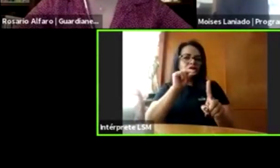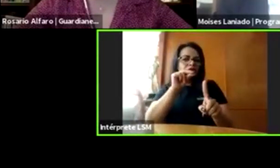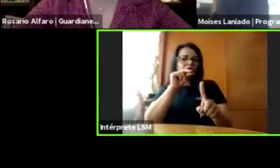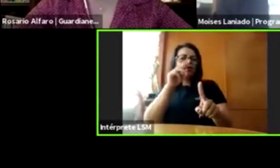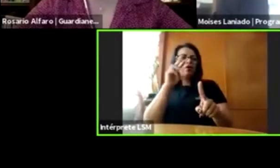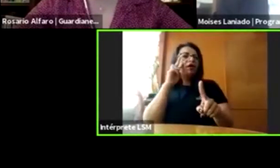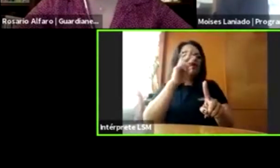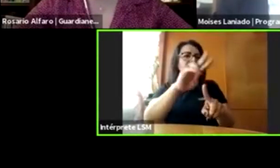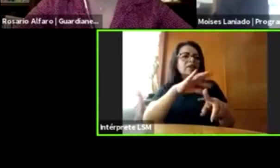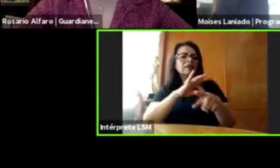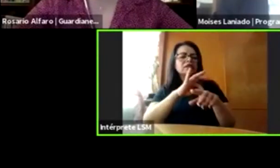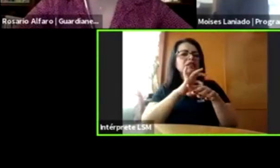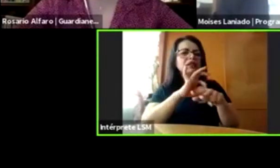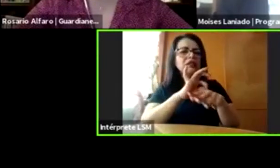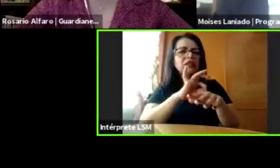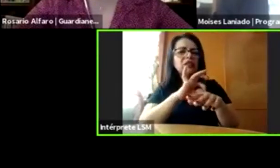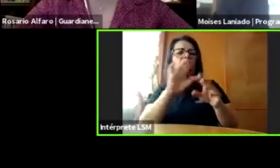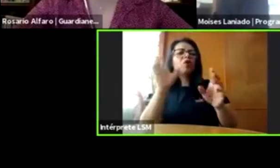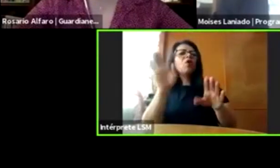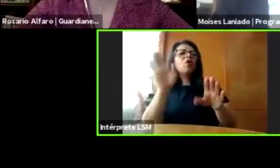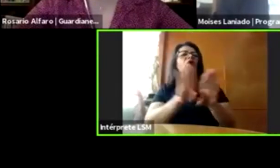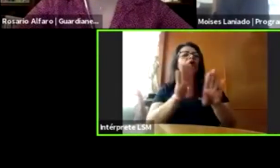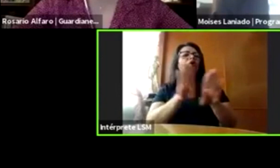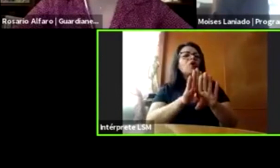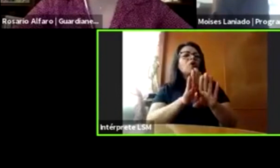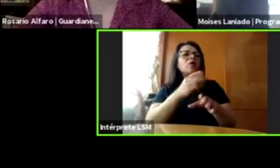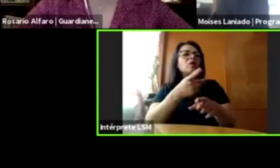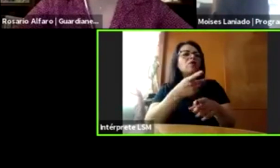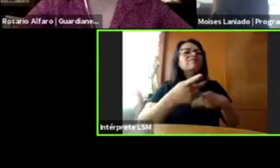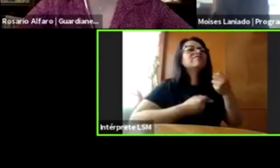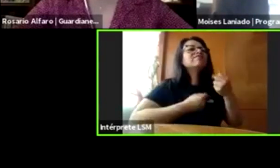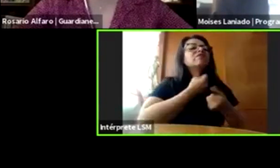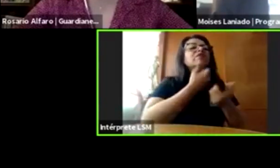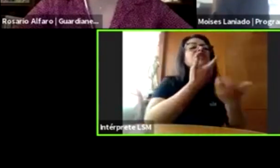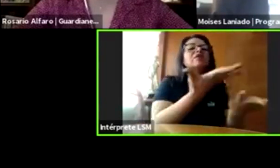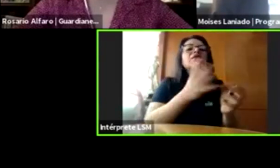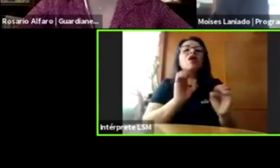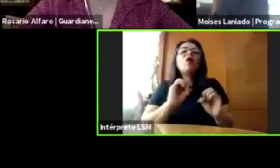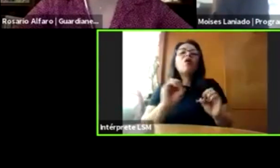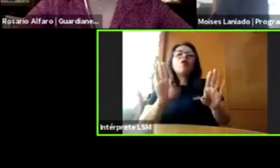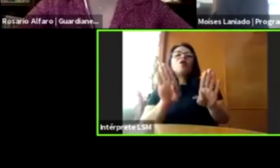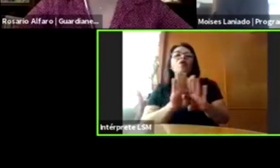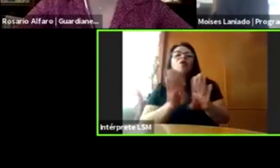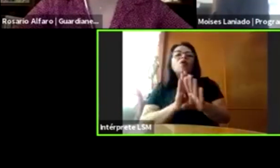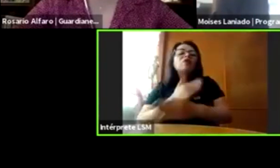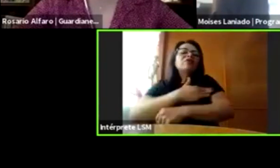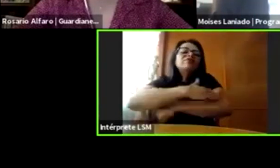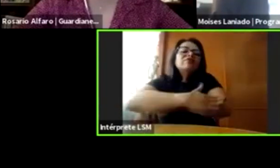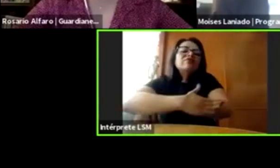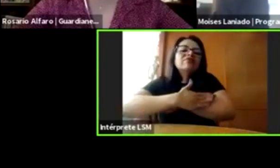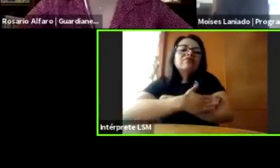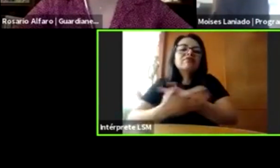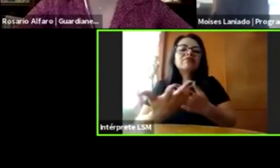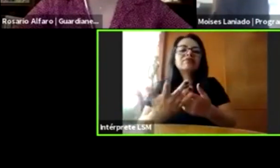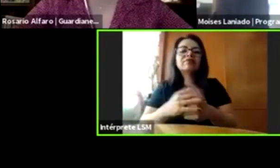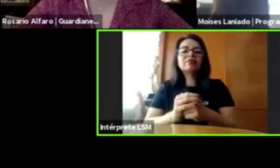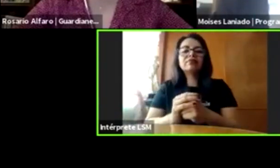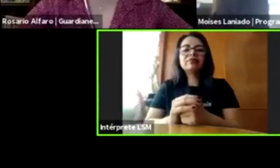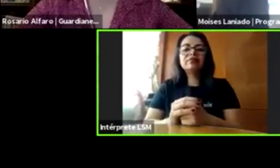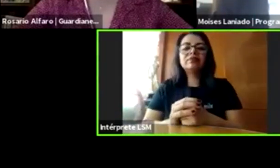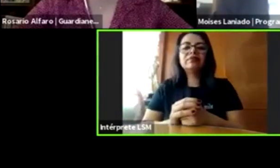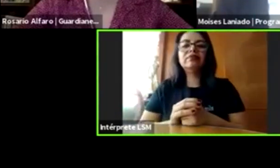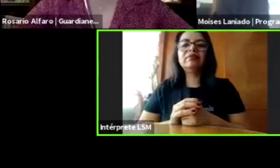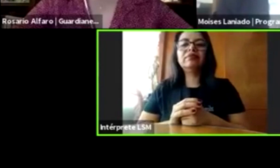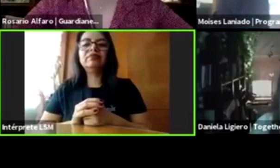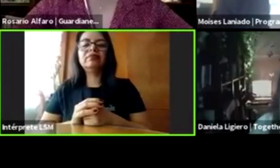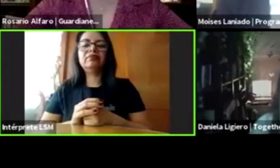en la que le hablas, la manera en la que lo tocas. Me parece que abre, insisto, una serie de preguntas y de verdad le agradecemos a la gente que en este momento nos está siguiendo a